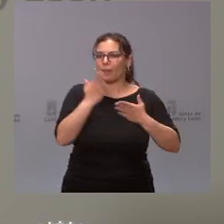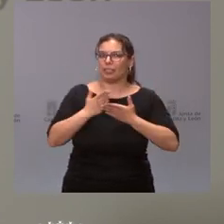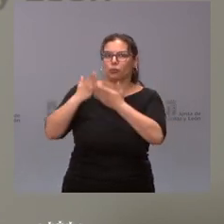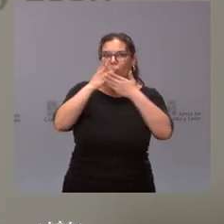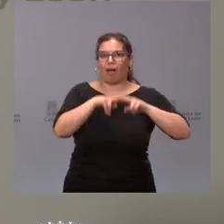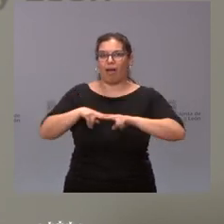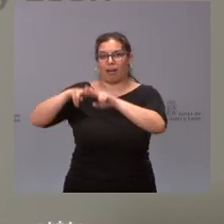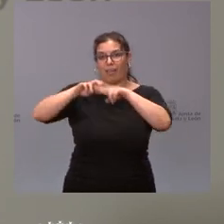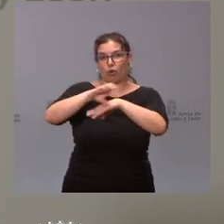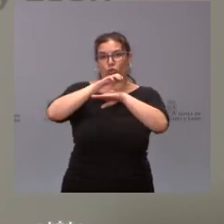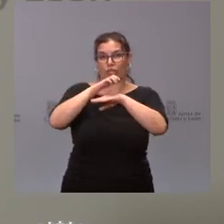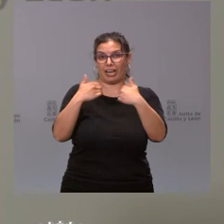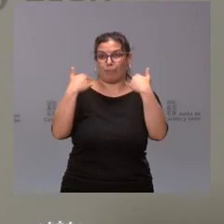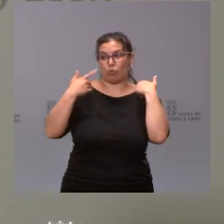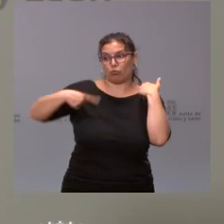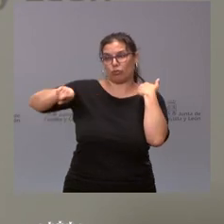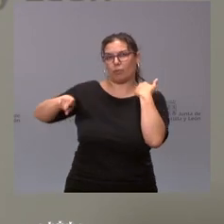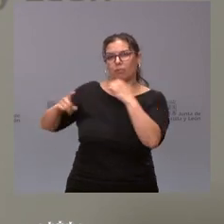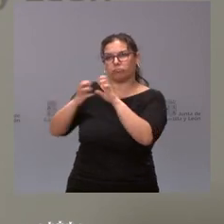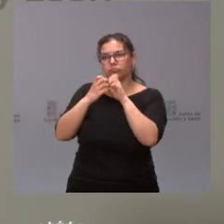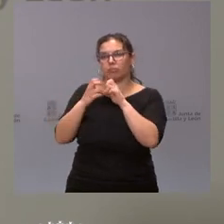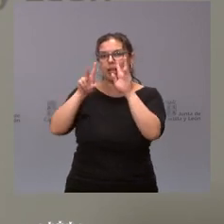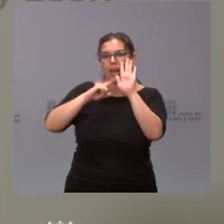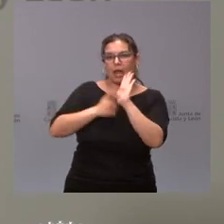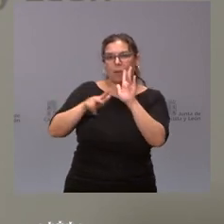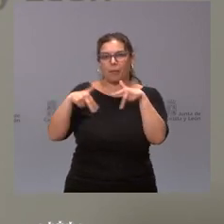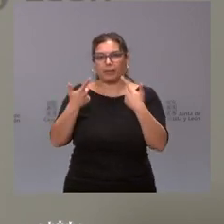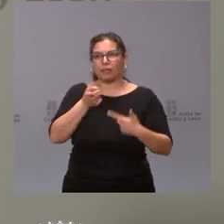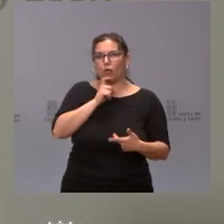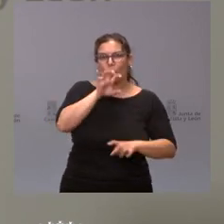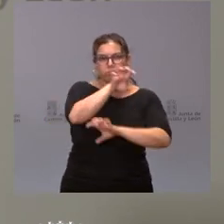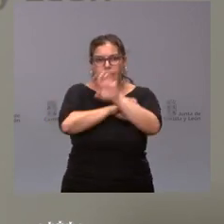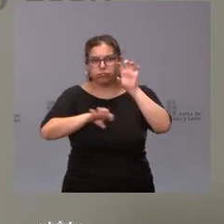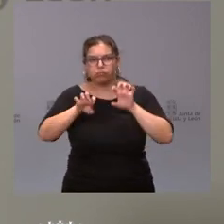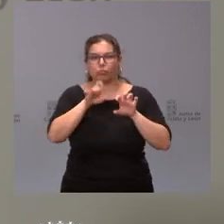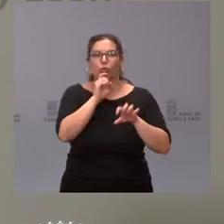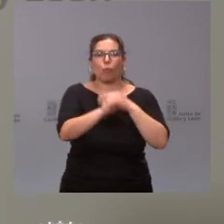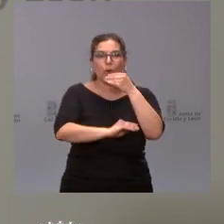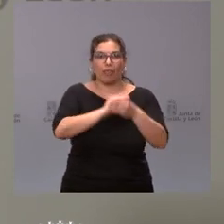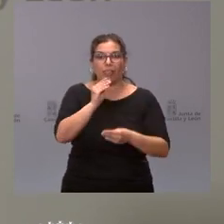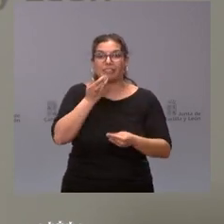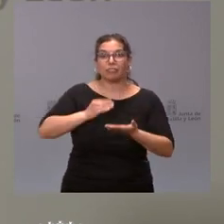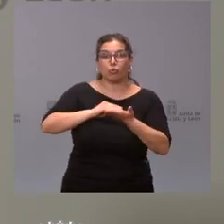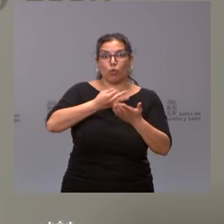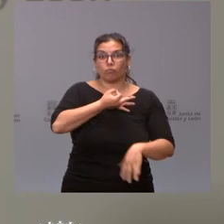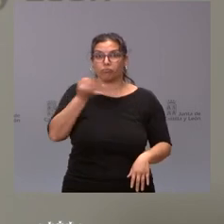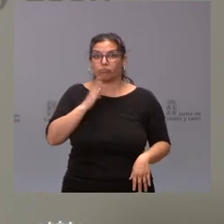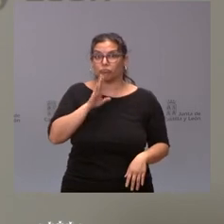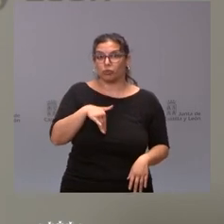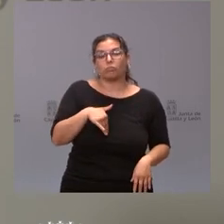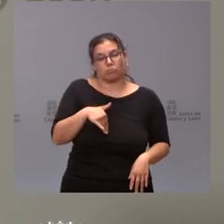las consejerías competentes el ámbito legal el encaje que tiene y si es la fórmula oportuna y adecuada